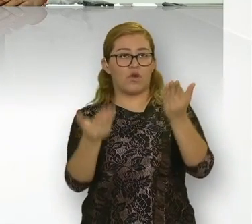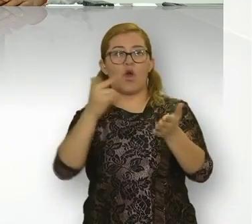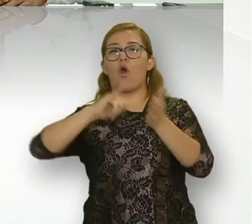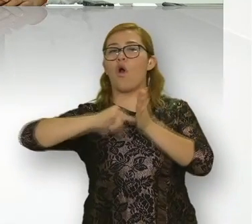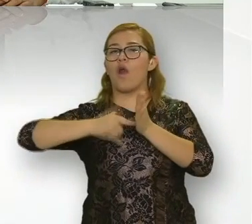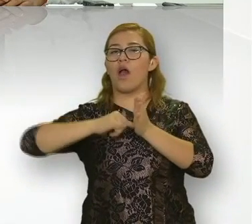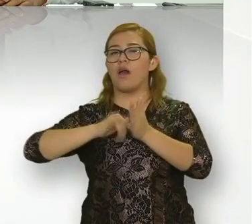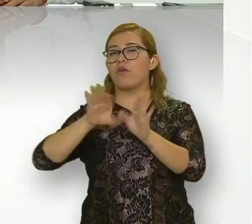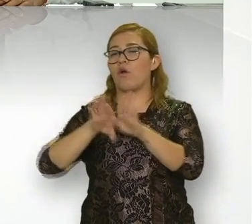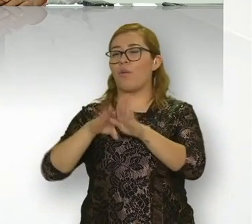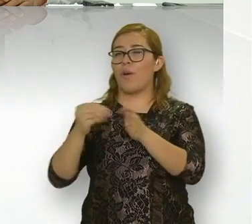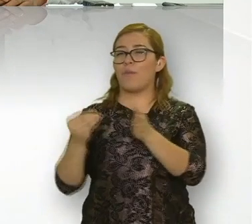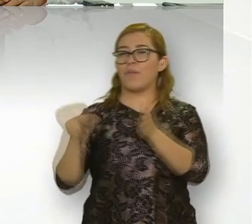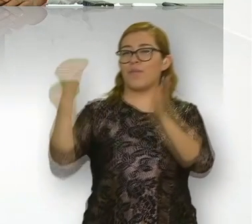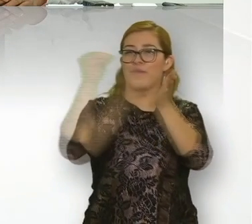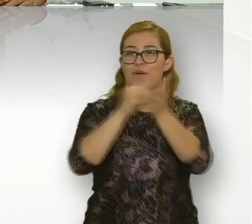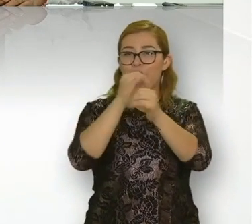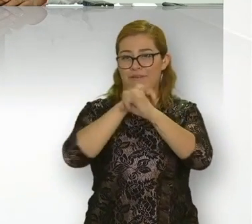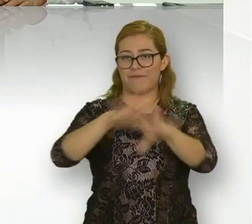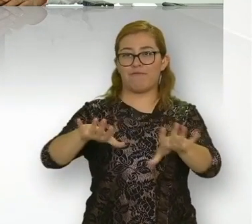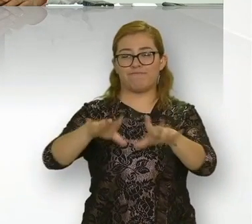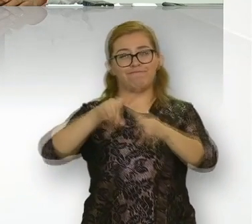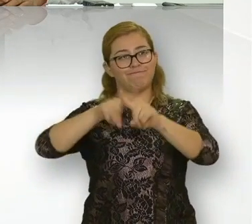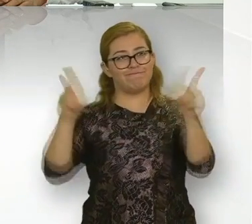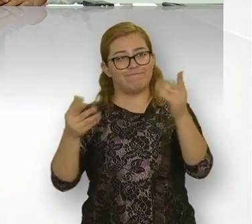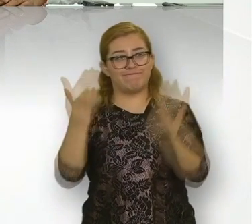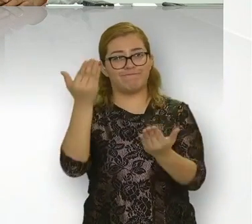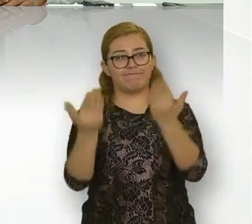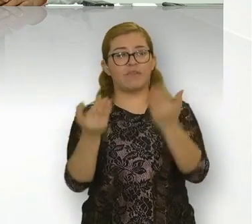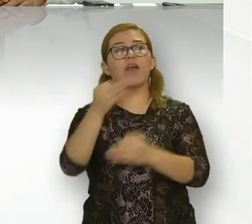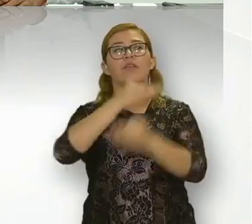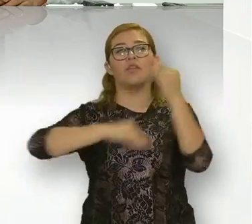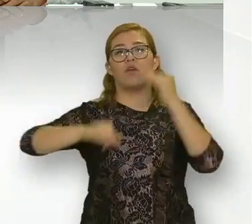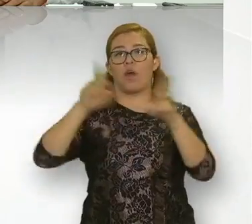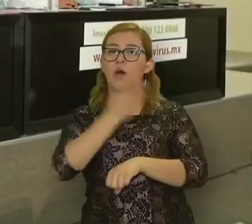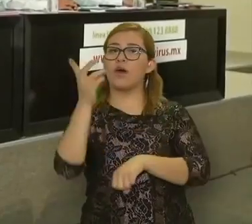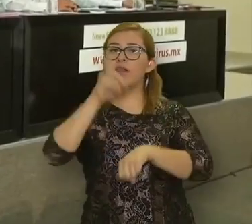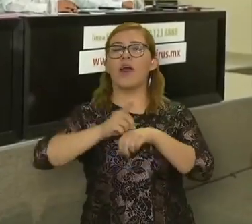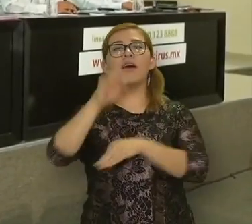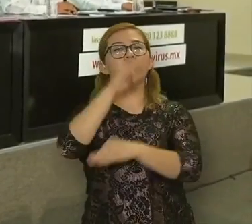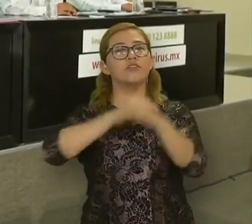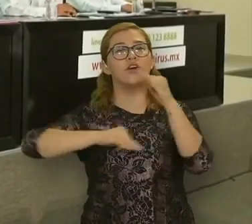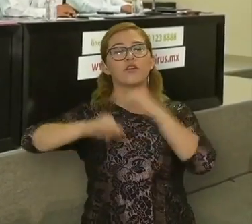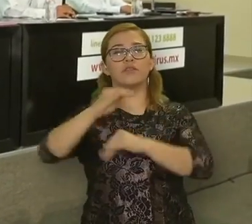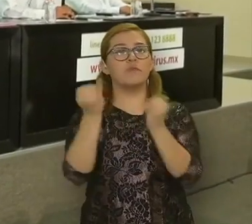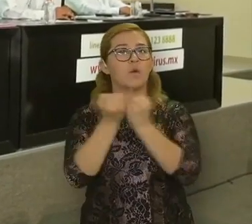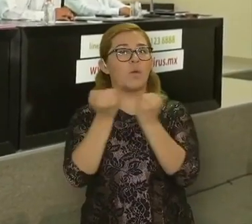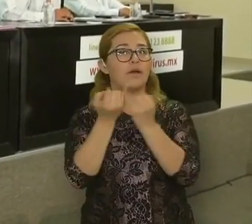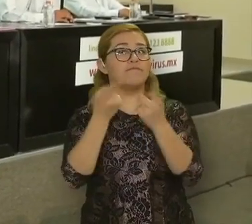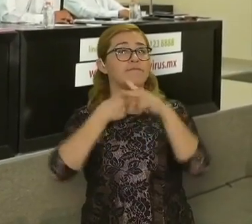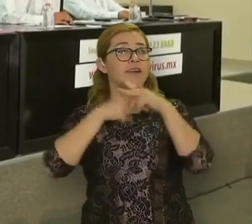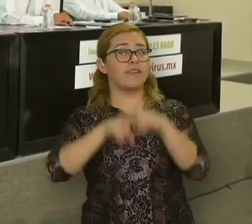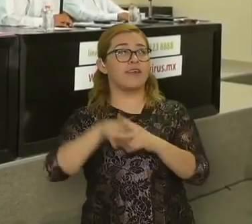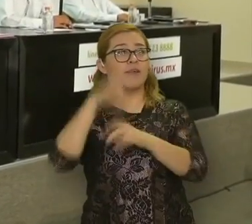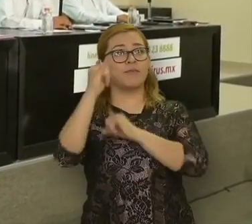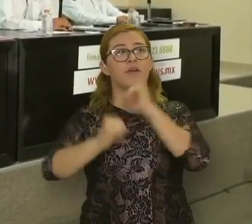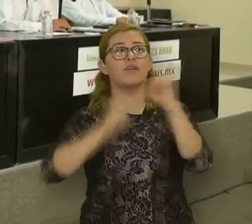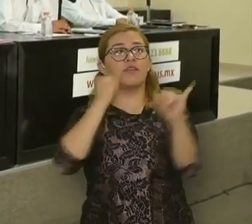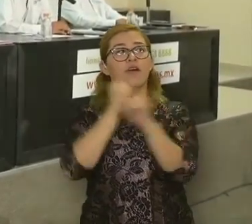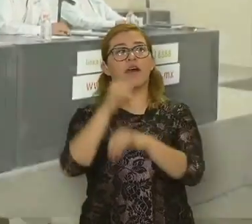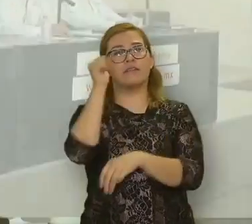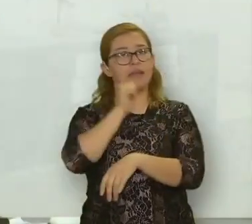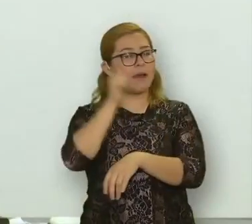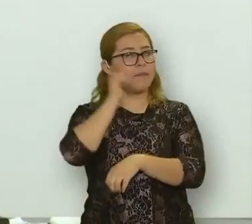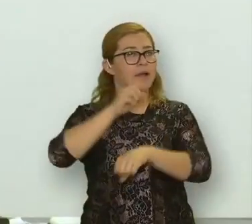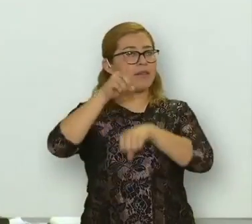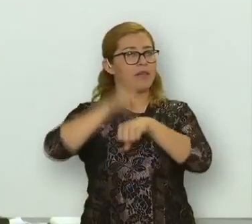83. Así lo informó el titular de Salud Pública Miguel Ángel Lutz-Steiner, quien detalló que nuevamente un bebé de meses de edad